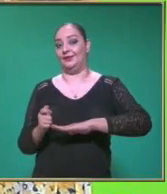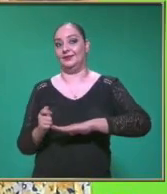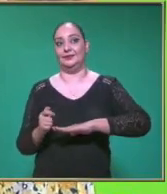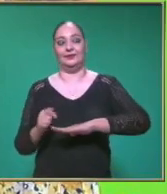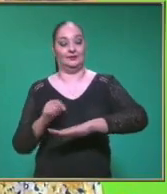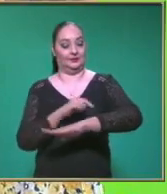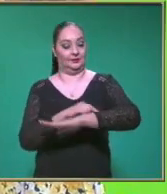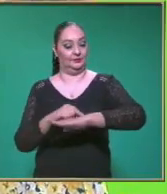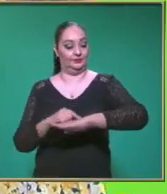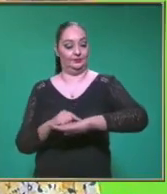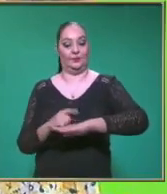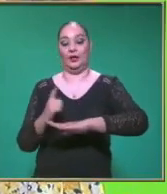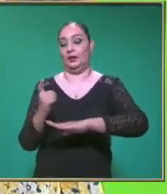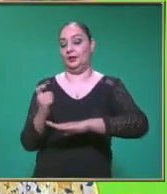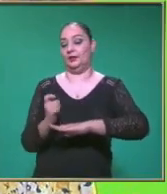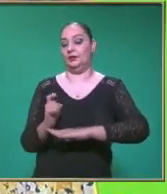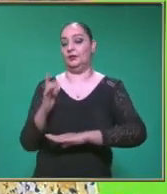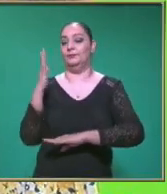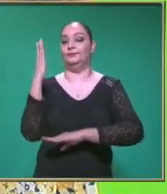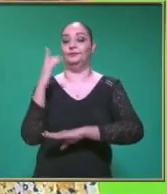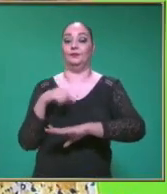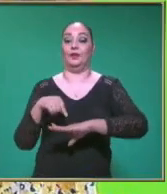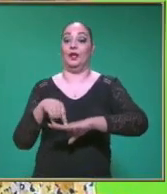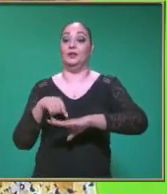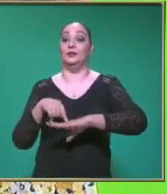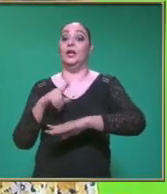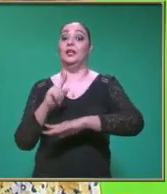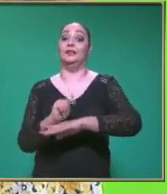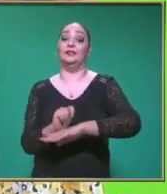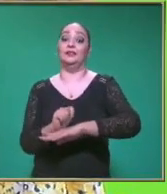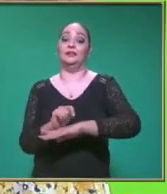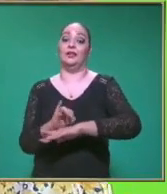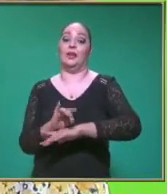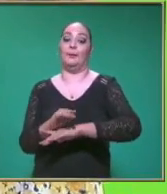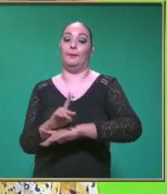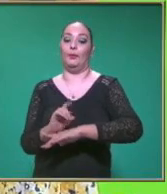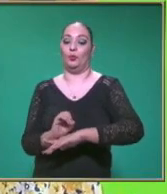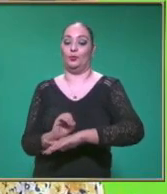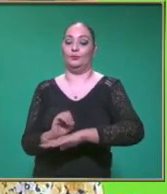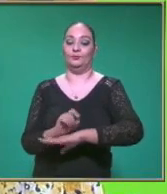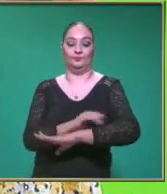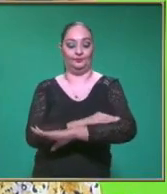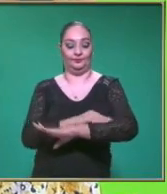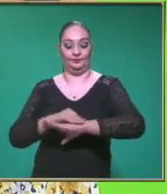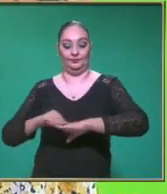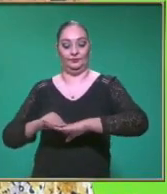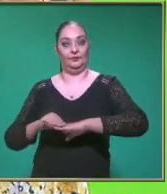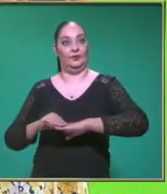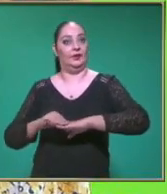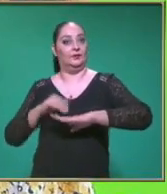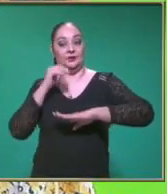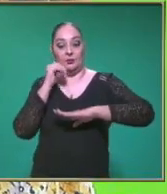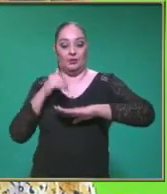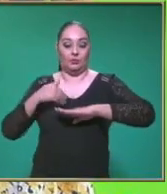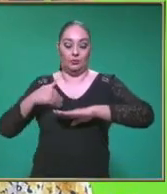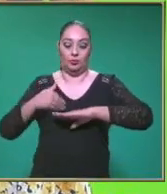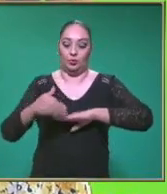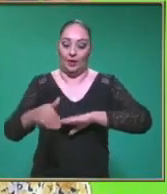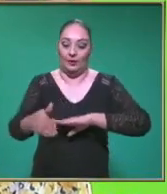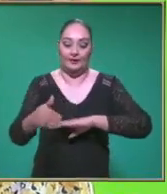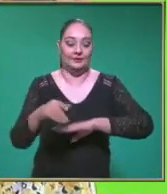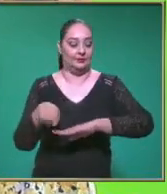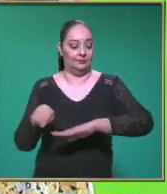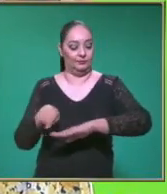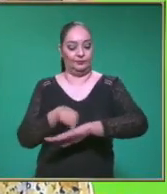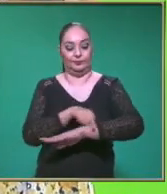forma horizontal Tenemos representado Nosotros el tiempo ¿Por qué en el eje X? Porque el tiempo El tiempo siempre sigue avanzando Al menos de que